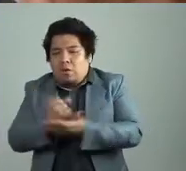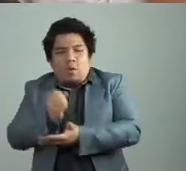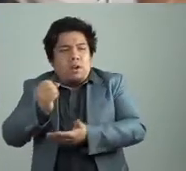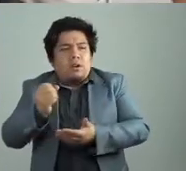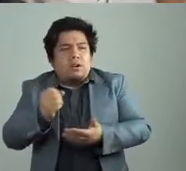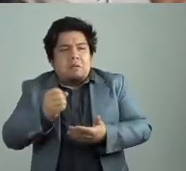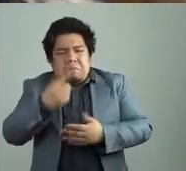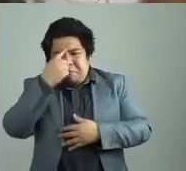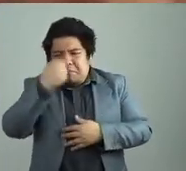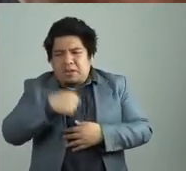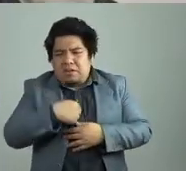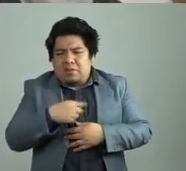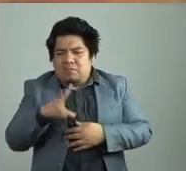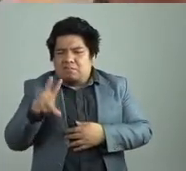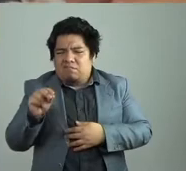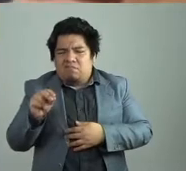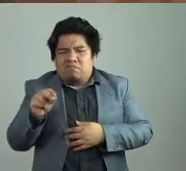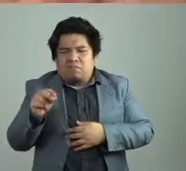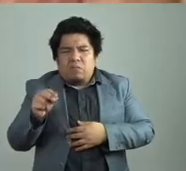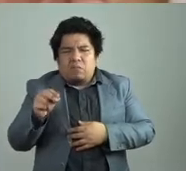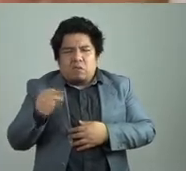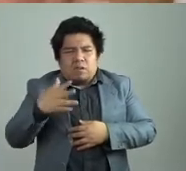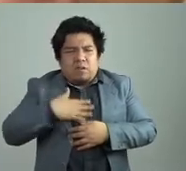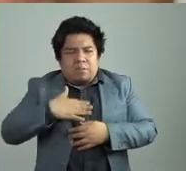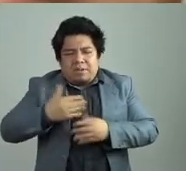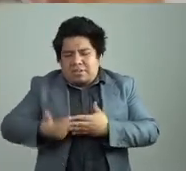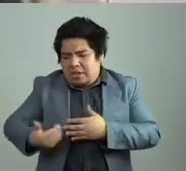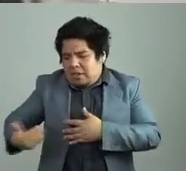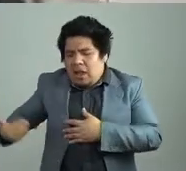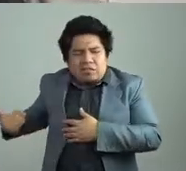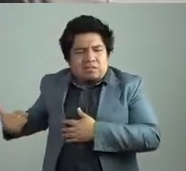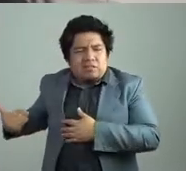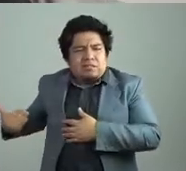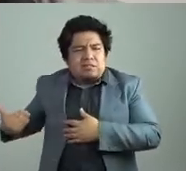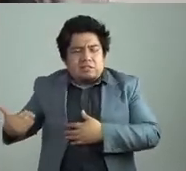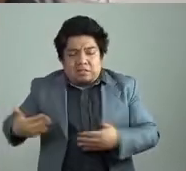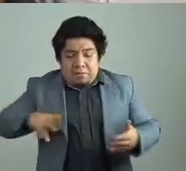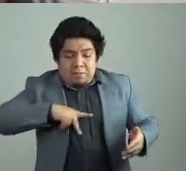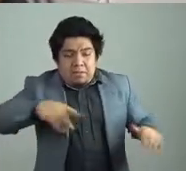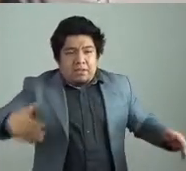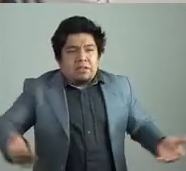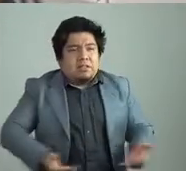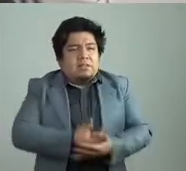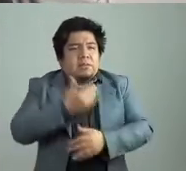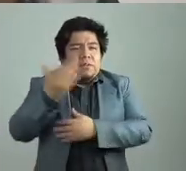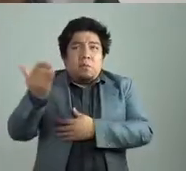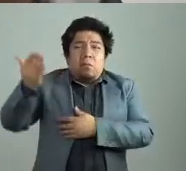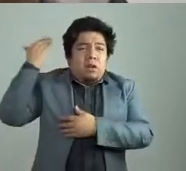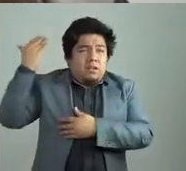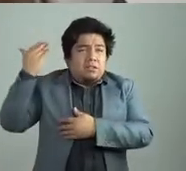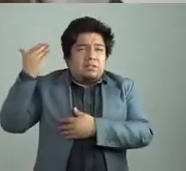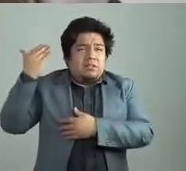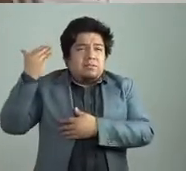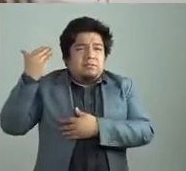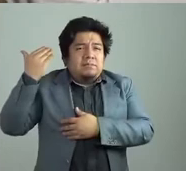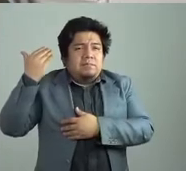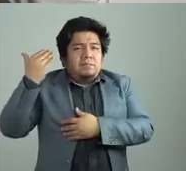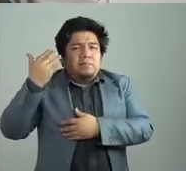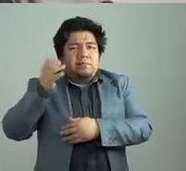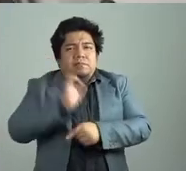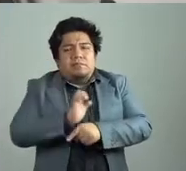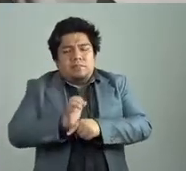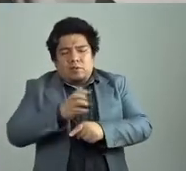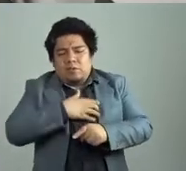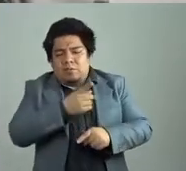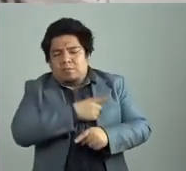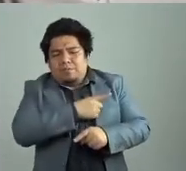que me precede, incluso precede mi nacimiento. Entonces poco a poco estoy descubriendo, digo, a la altura que lo hago, pero pues está bien, nunca es